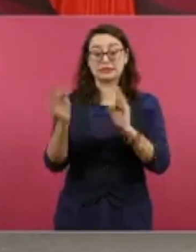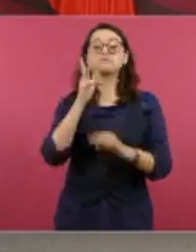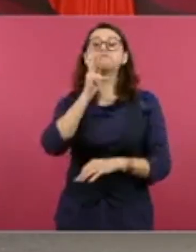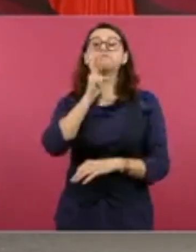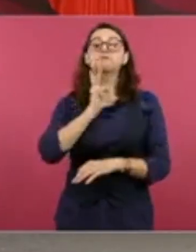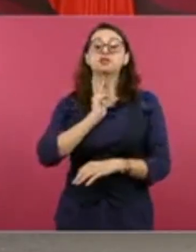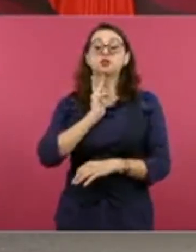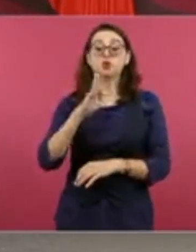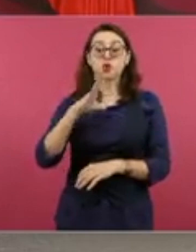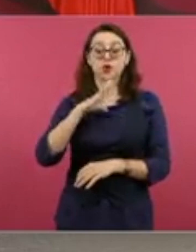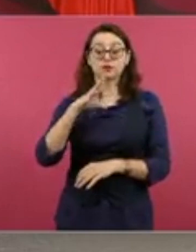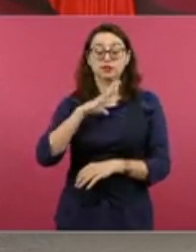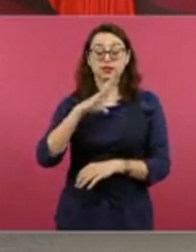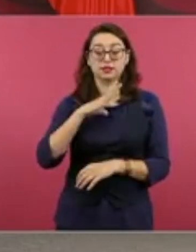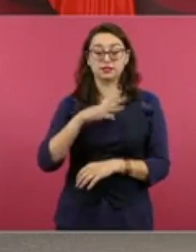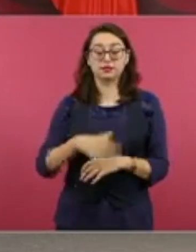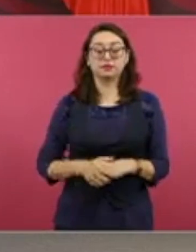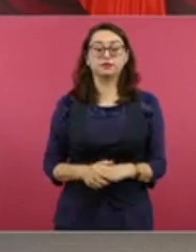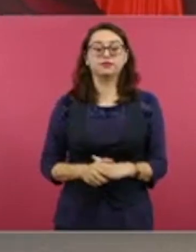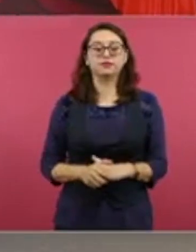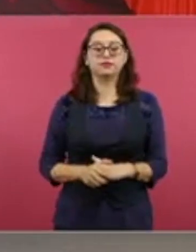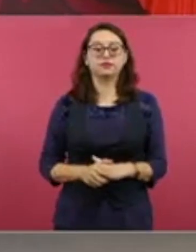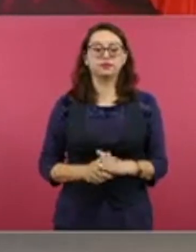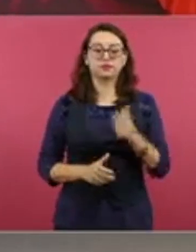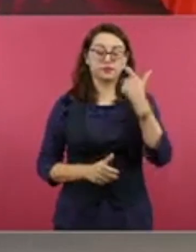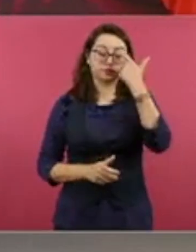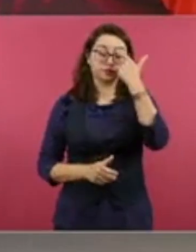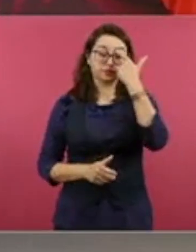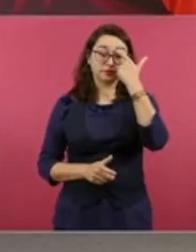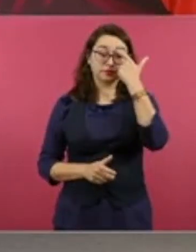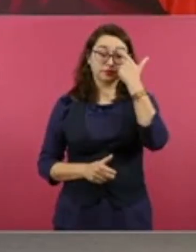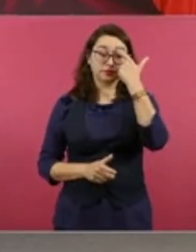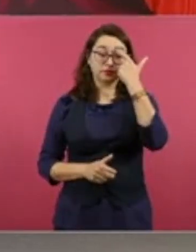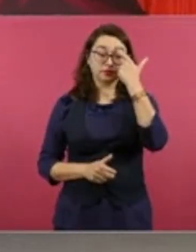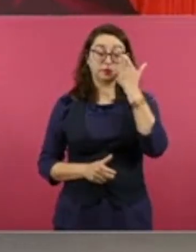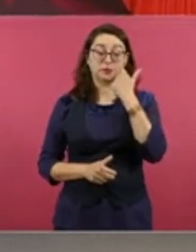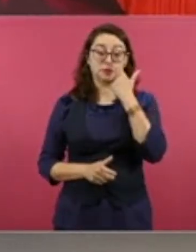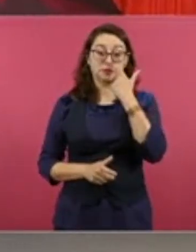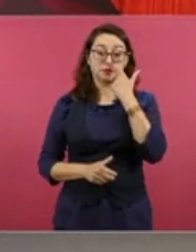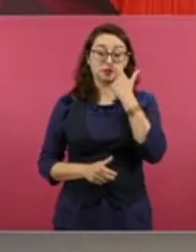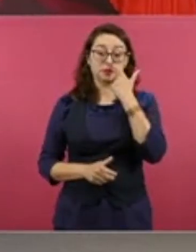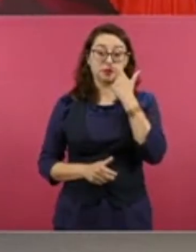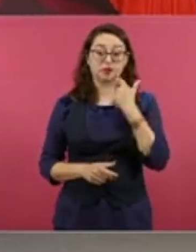la refinería. Entonces, lo que hicimos es ampliar esto.